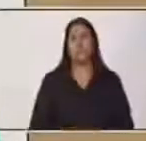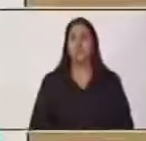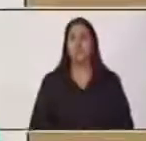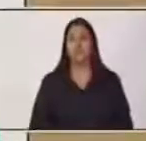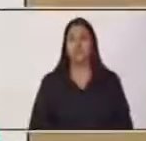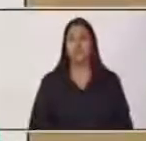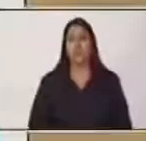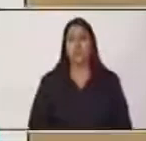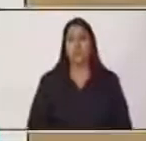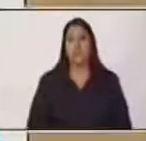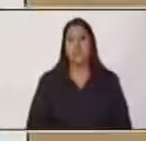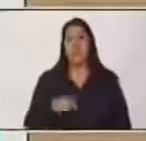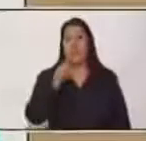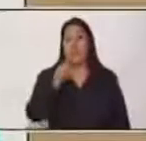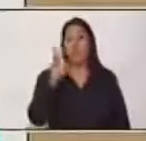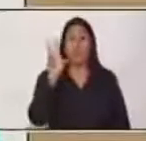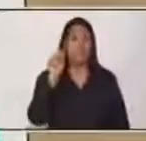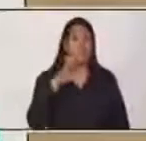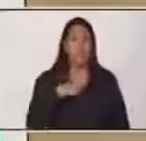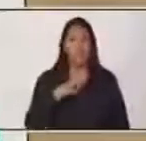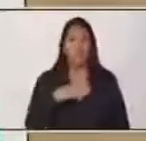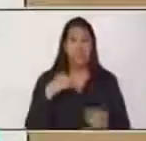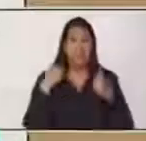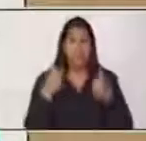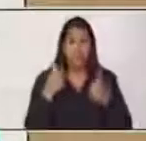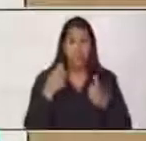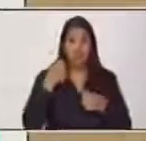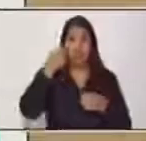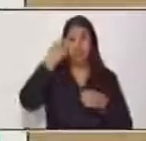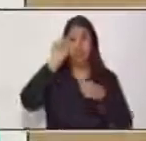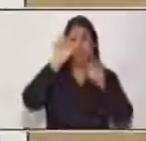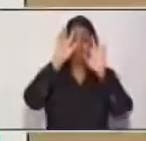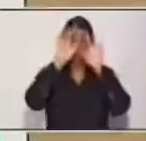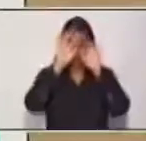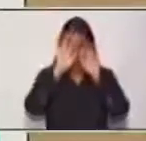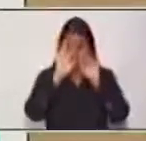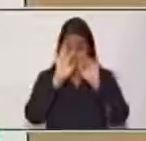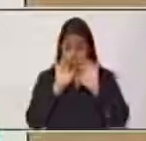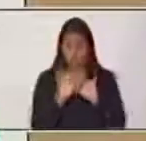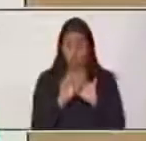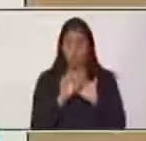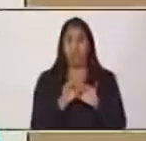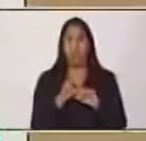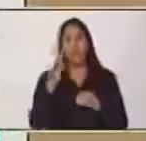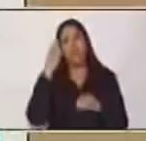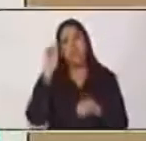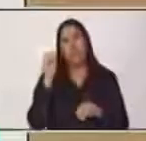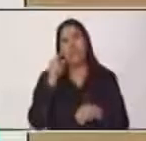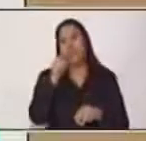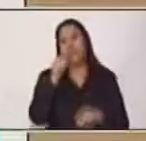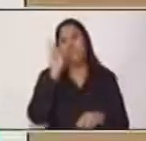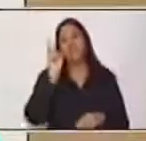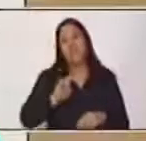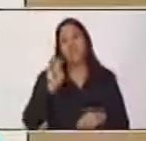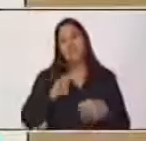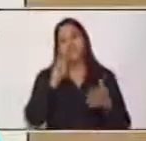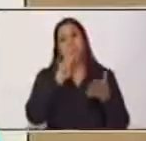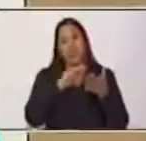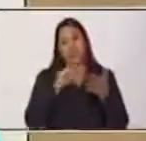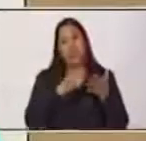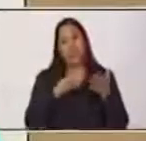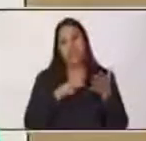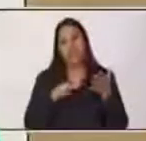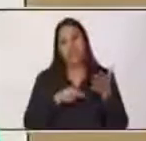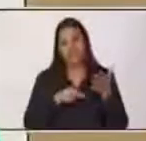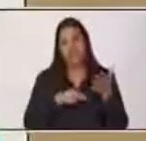es porque no hemos tenido la lectura dentro de nuestro concepto estudiantil. La lectura le puede ayudar a usted a